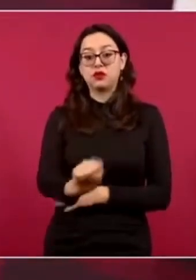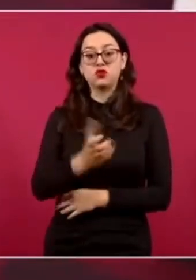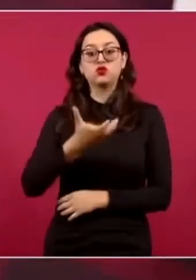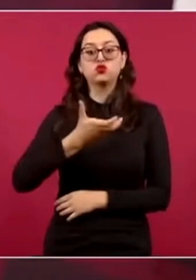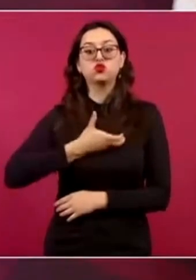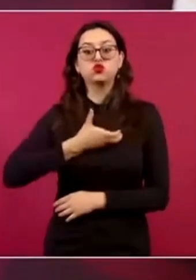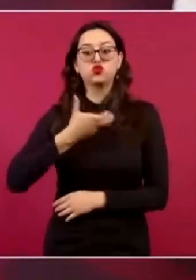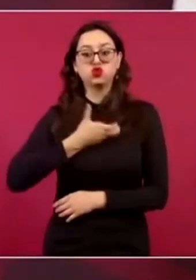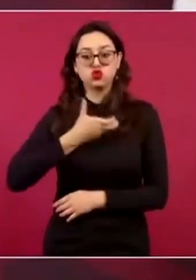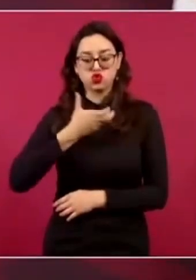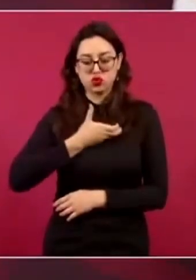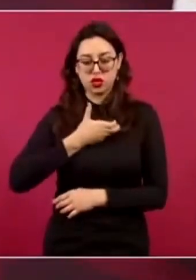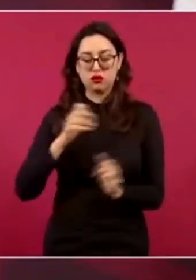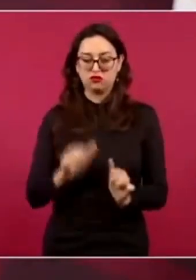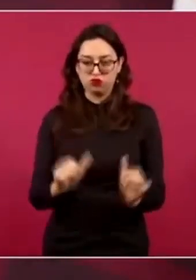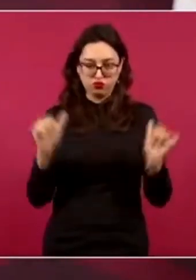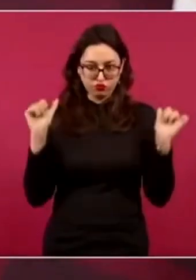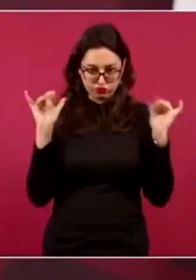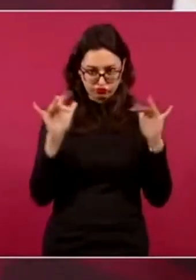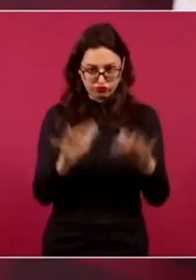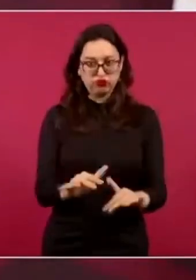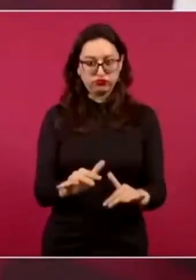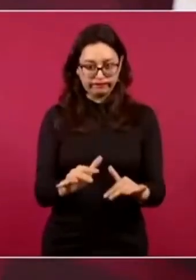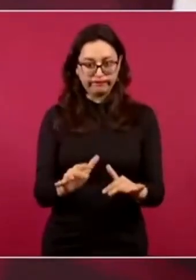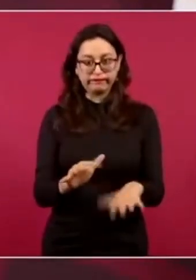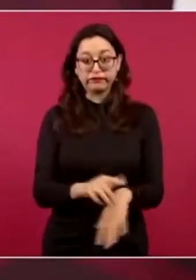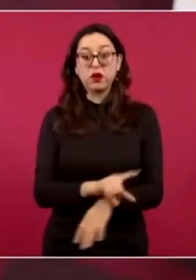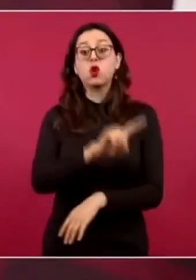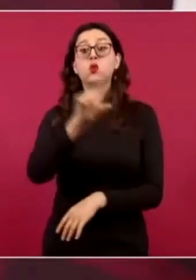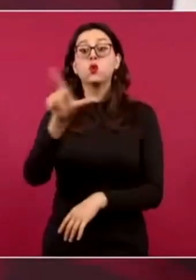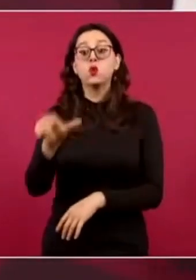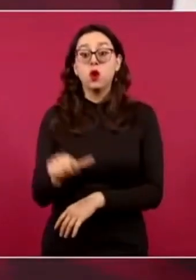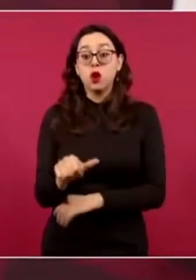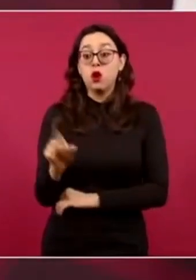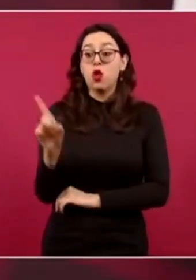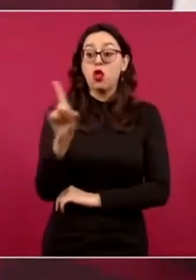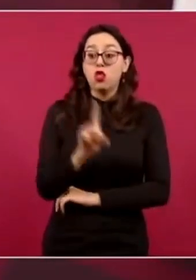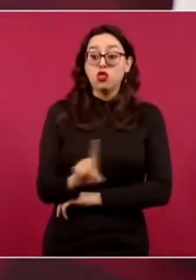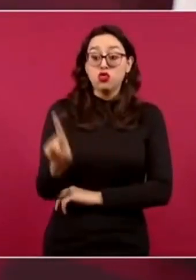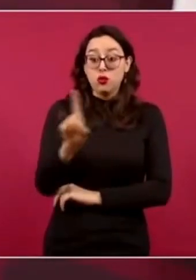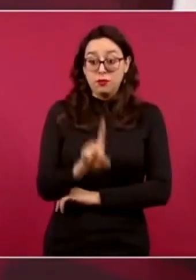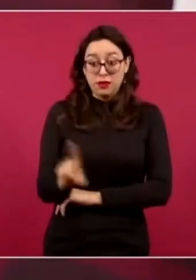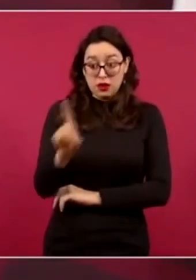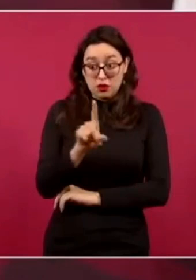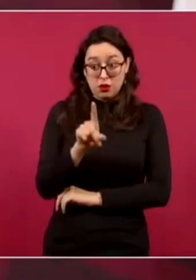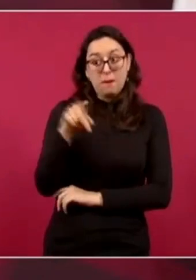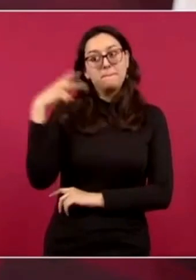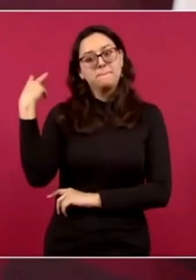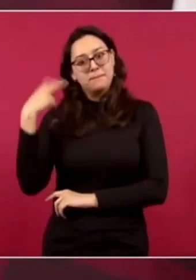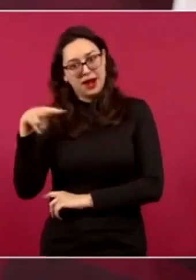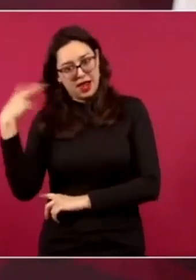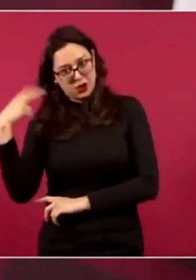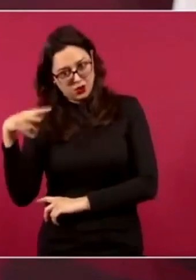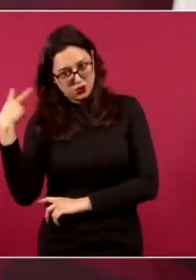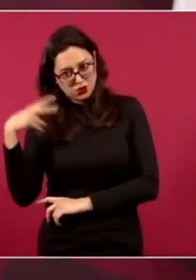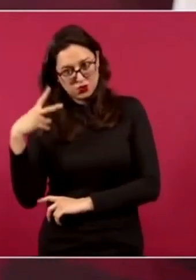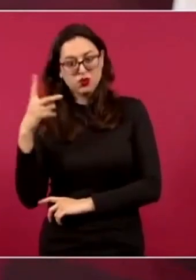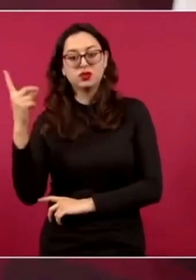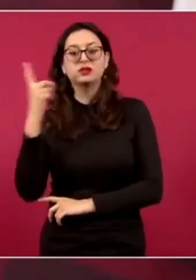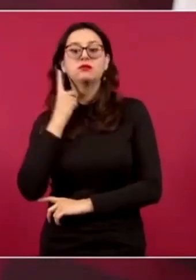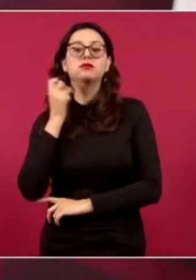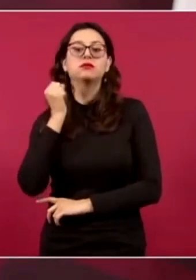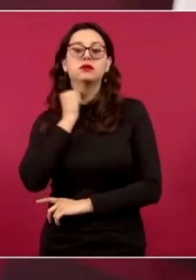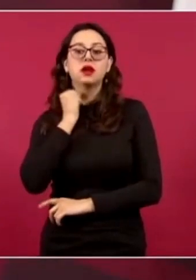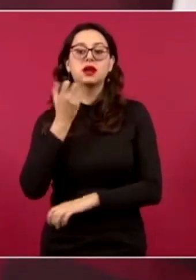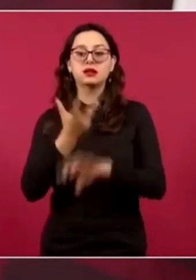El domingo vamos, les decía, a Veracruz con los legisladores de Estados Unidos a tener esta reunión,